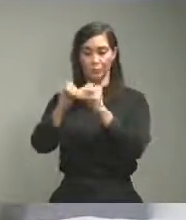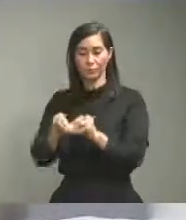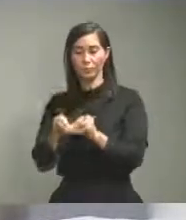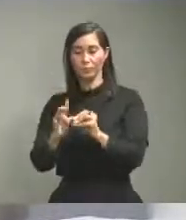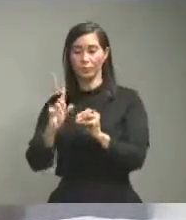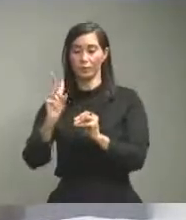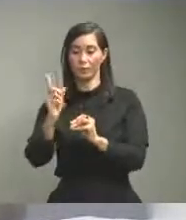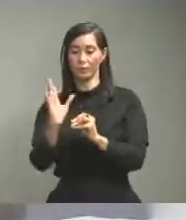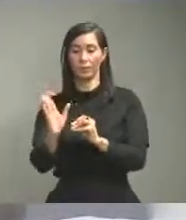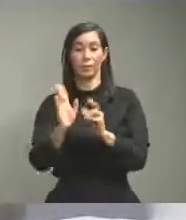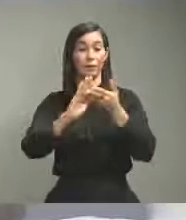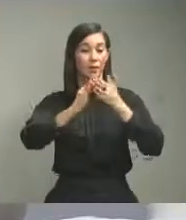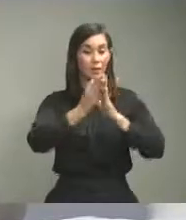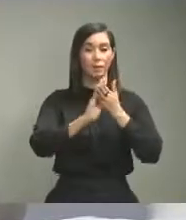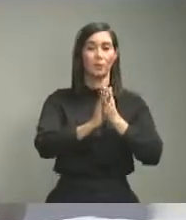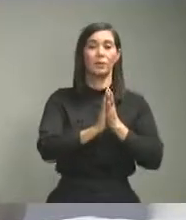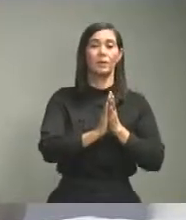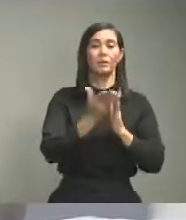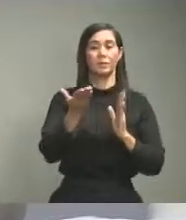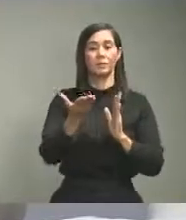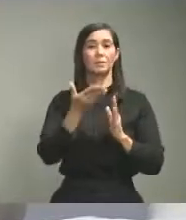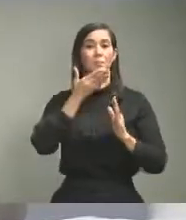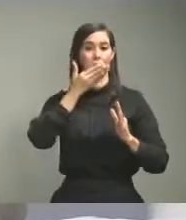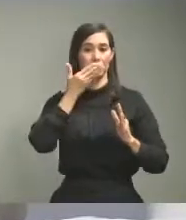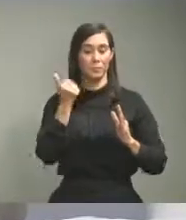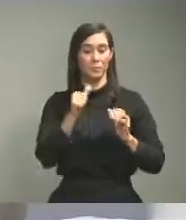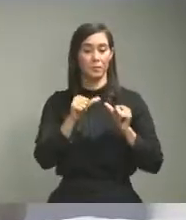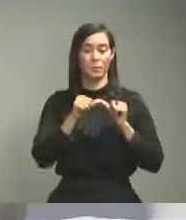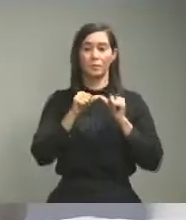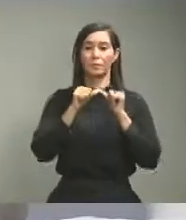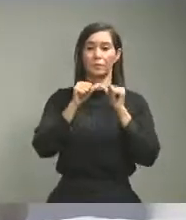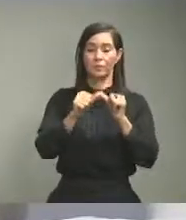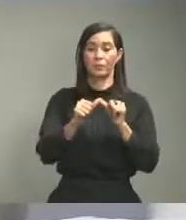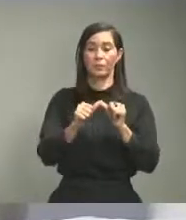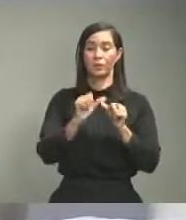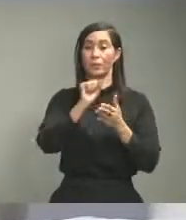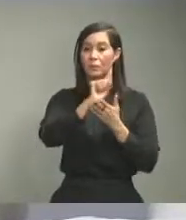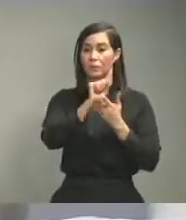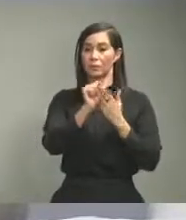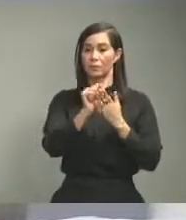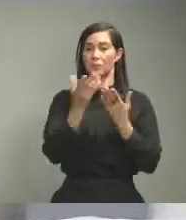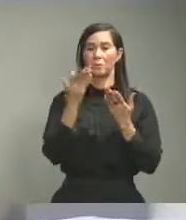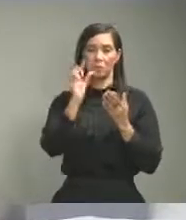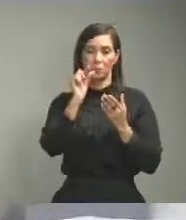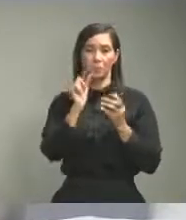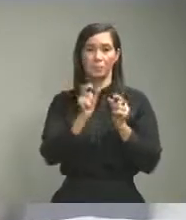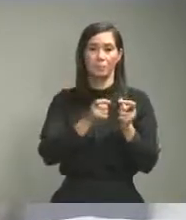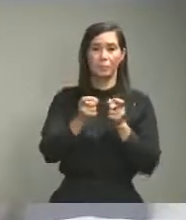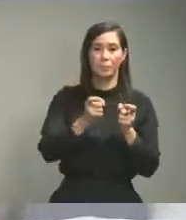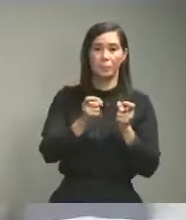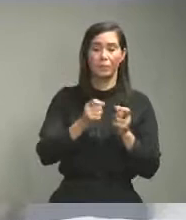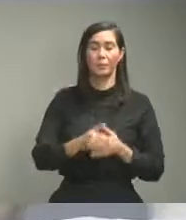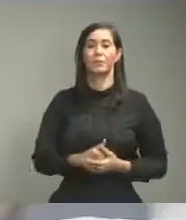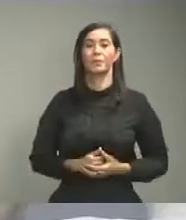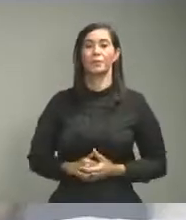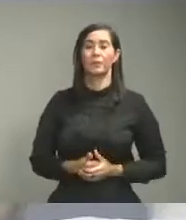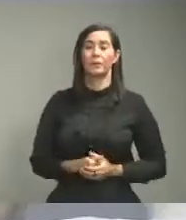tendrá garantías de mantener su situación controlada sanitaria